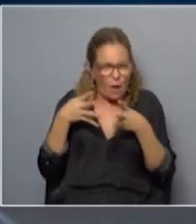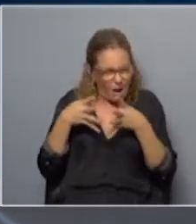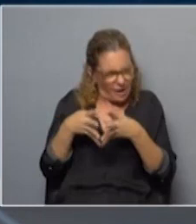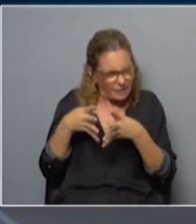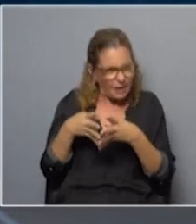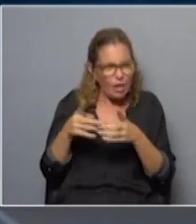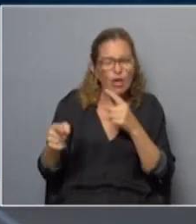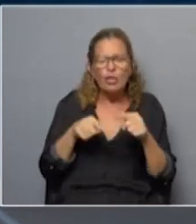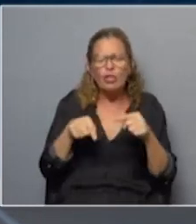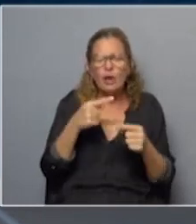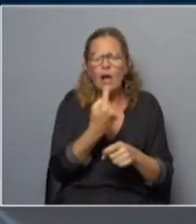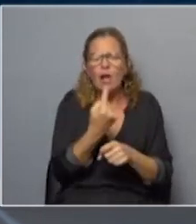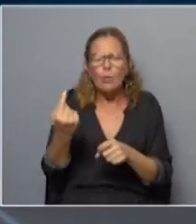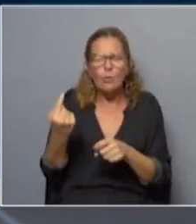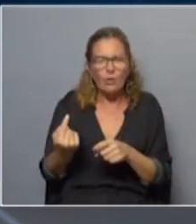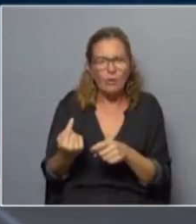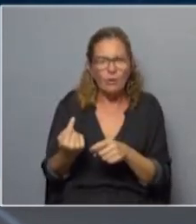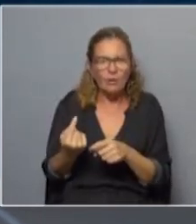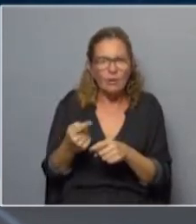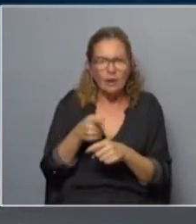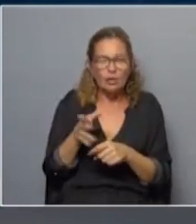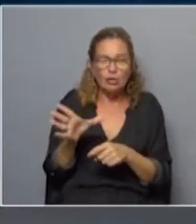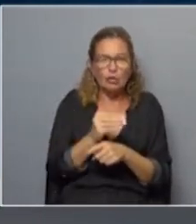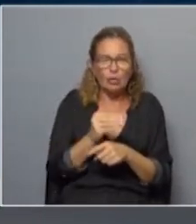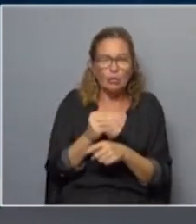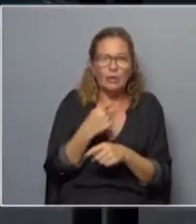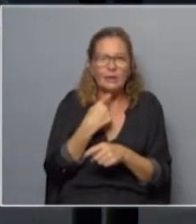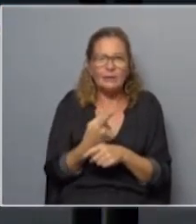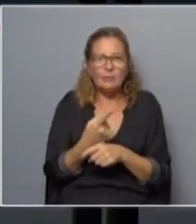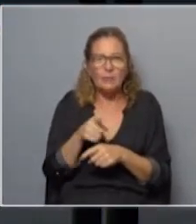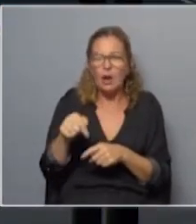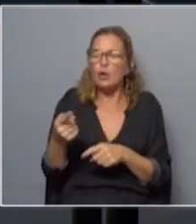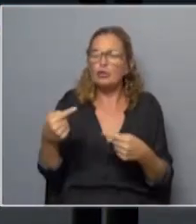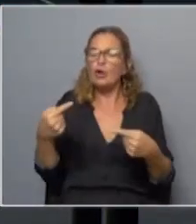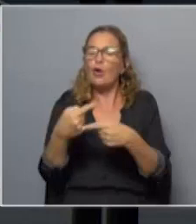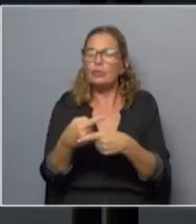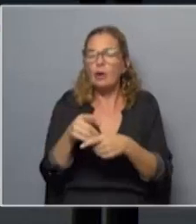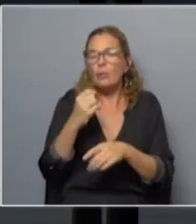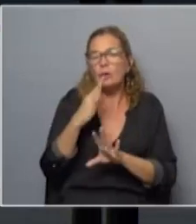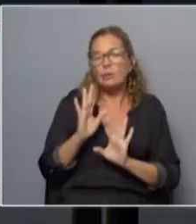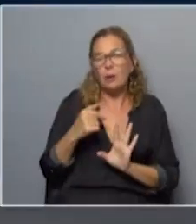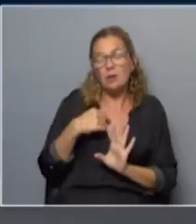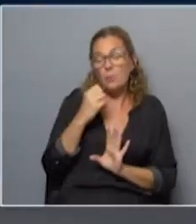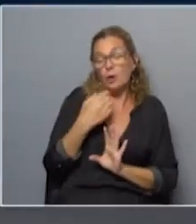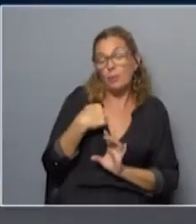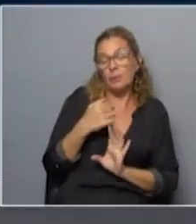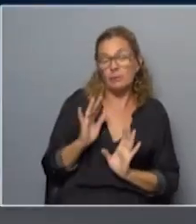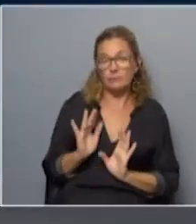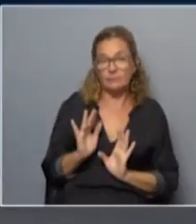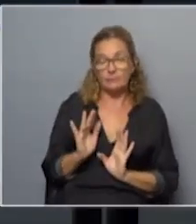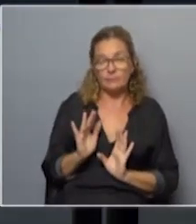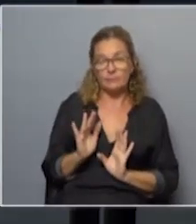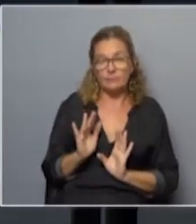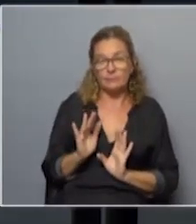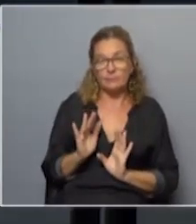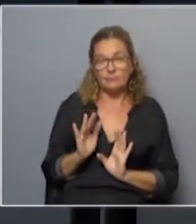posiciones, y que allí todo lo que sirva para estigmatizar al otro, bueno, me beneficia. Gerardo, tú,